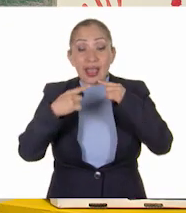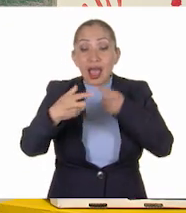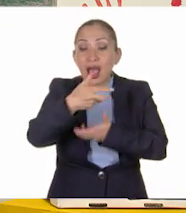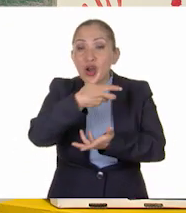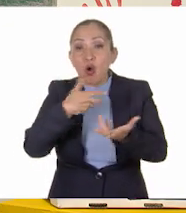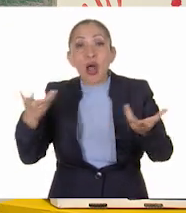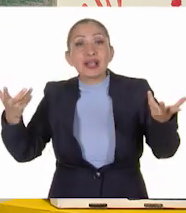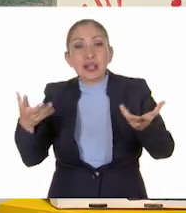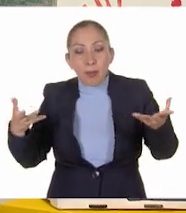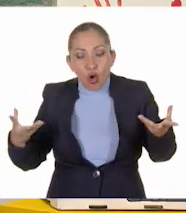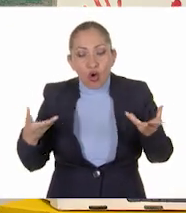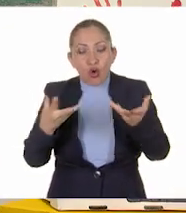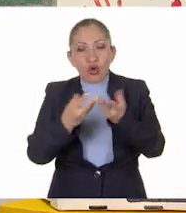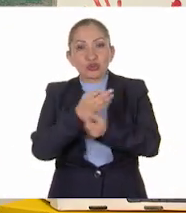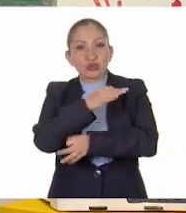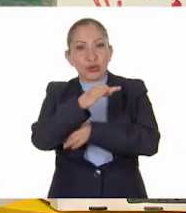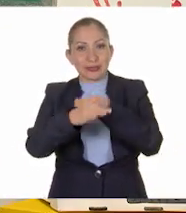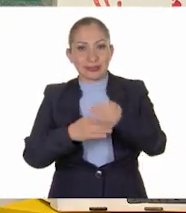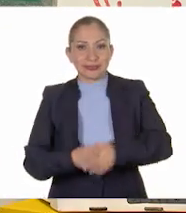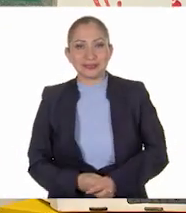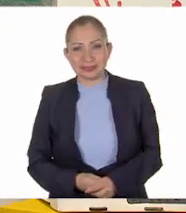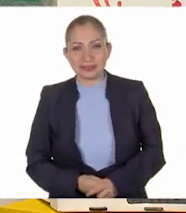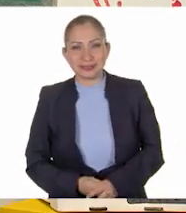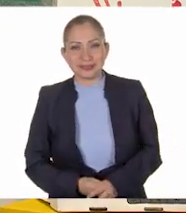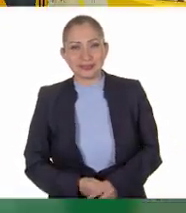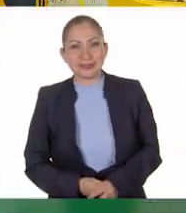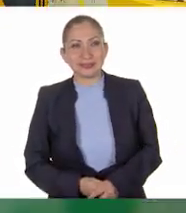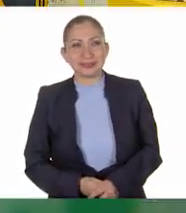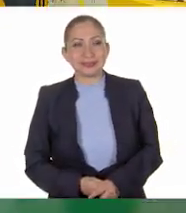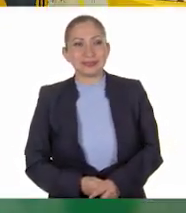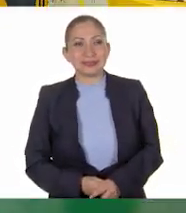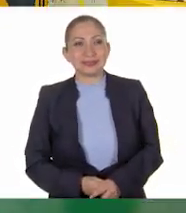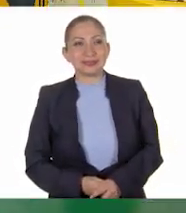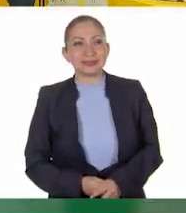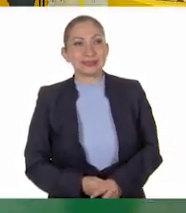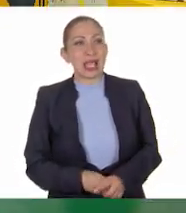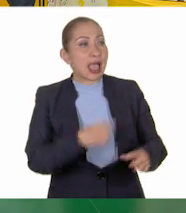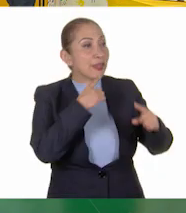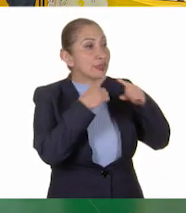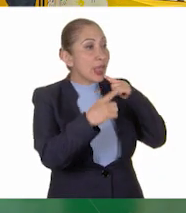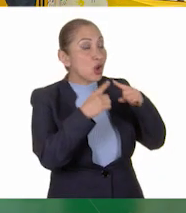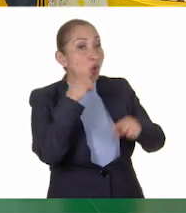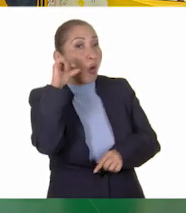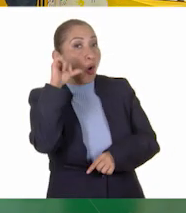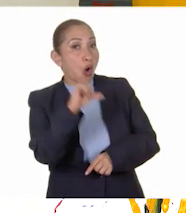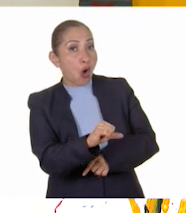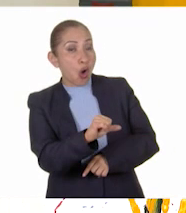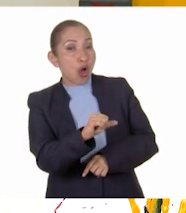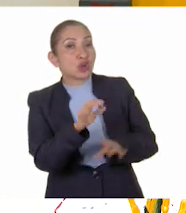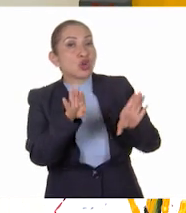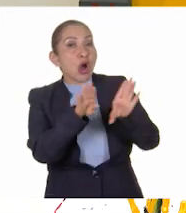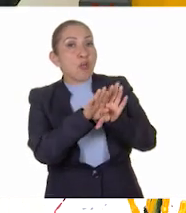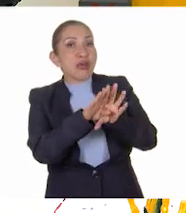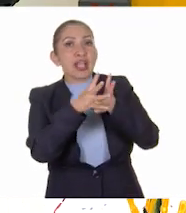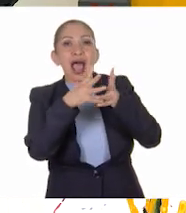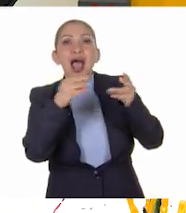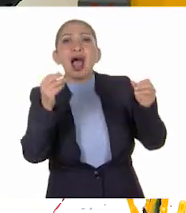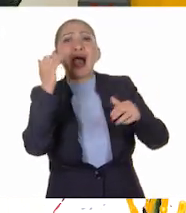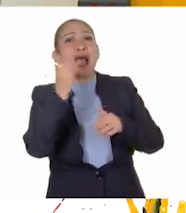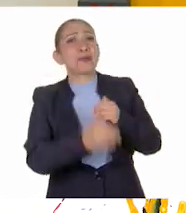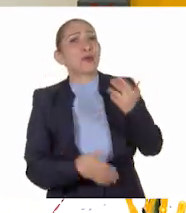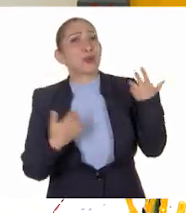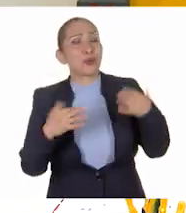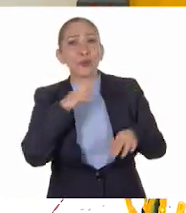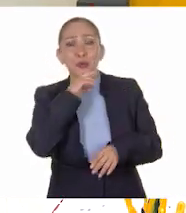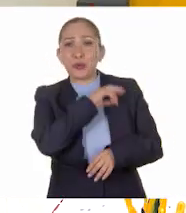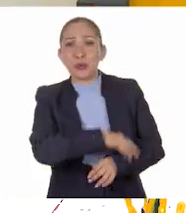lo construimos todas y todos. El diálogo de hoy se ha ido como el agua. Rapidísimo.